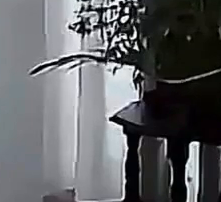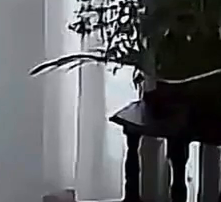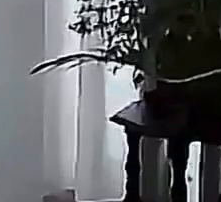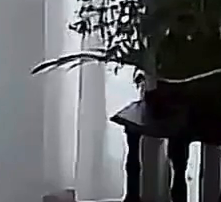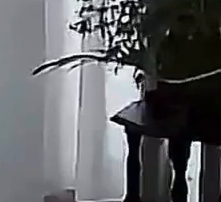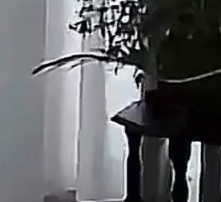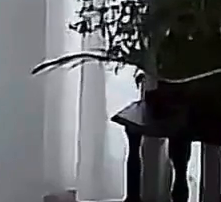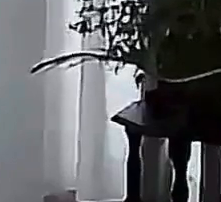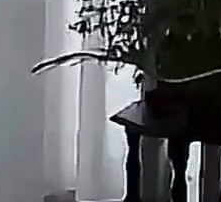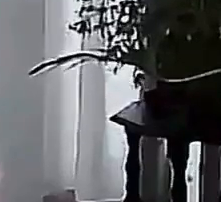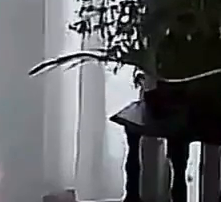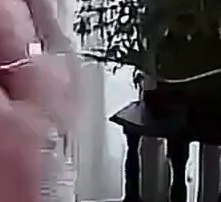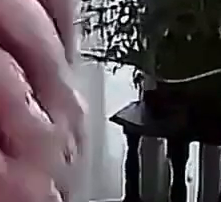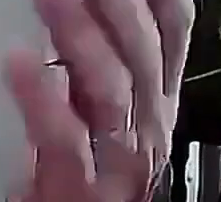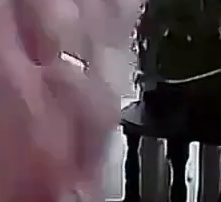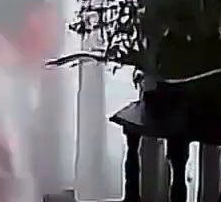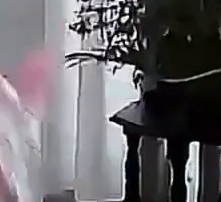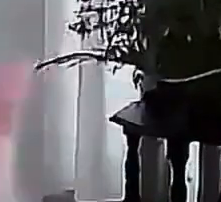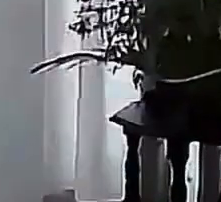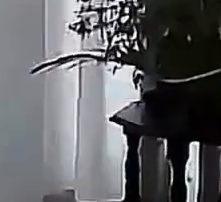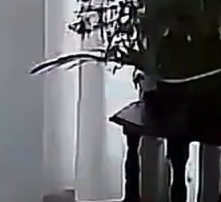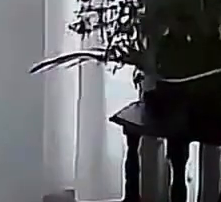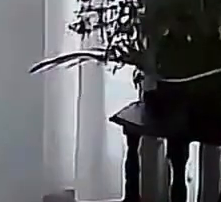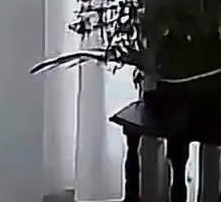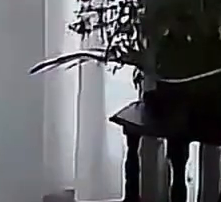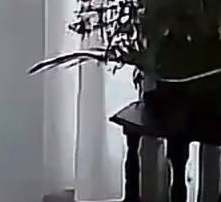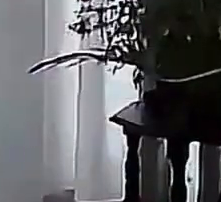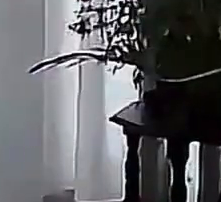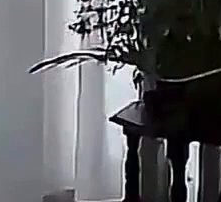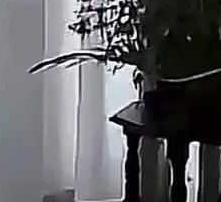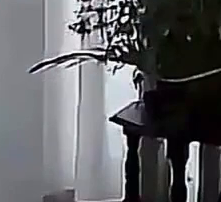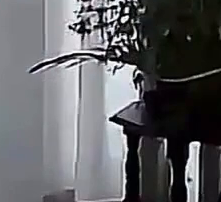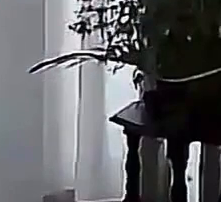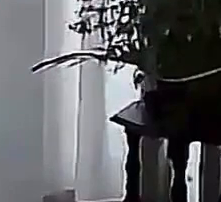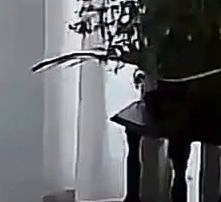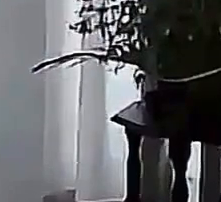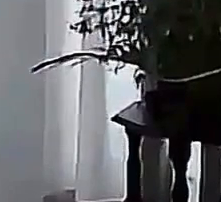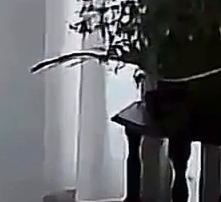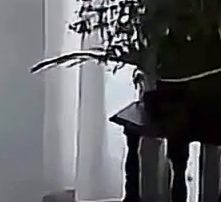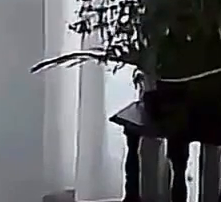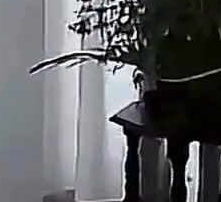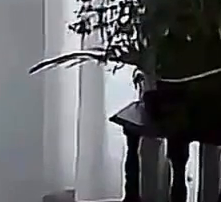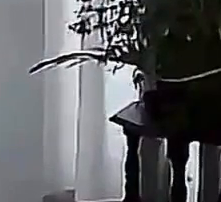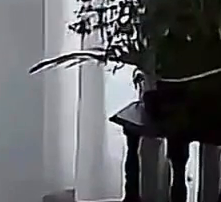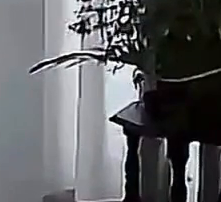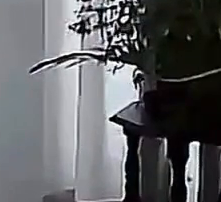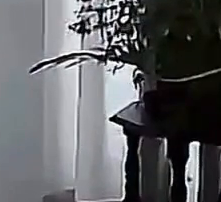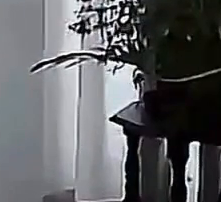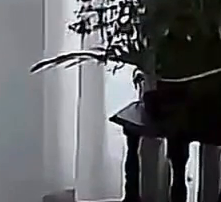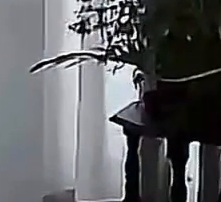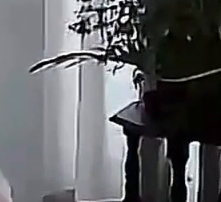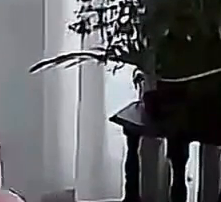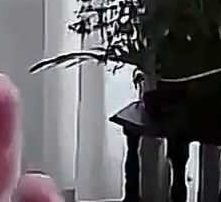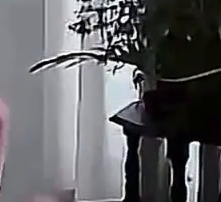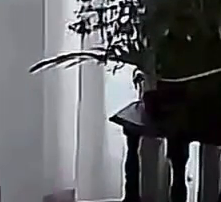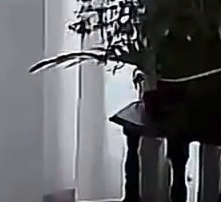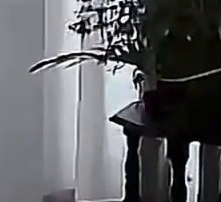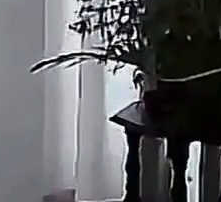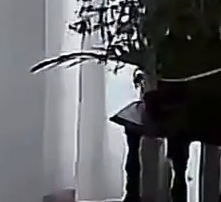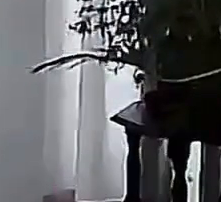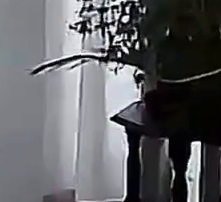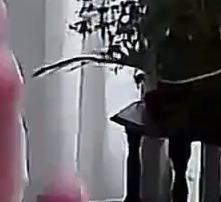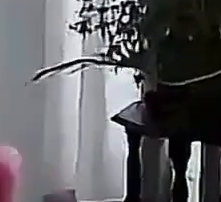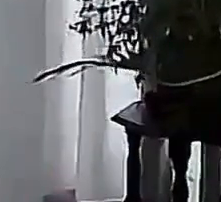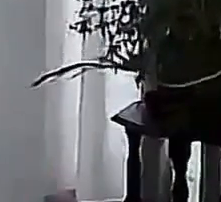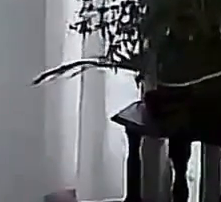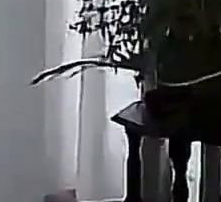son comunes la idea básica antigua de los años 90 de responsabilidad social hay hay hay